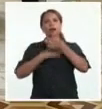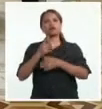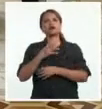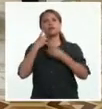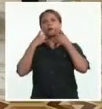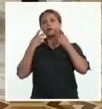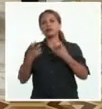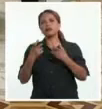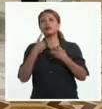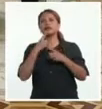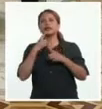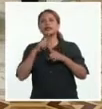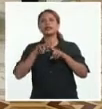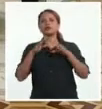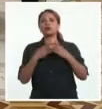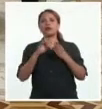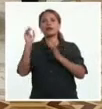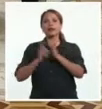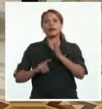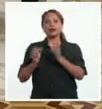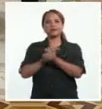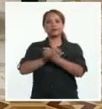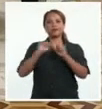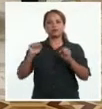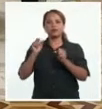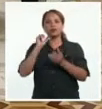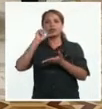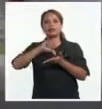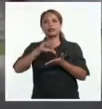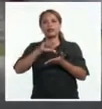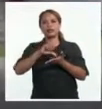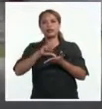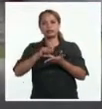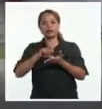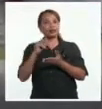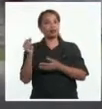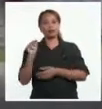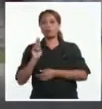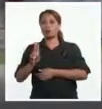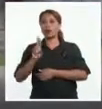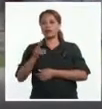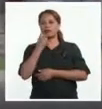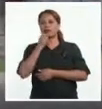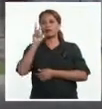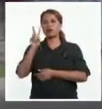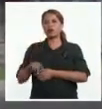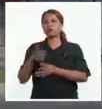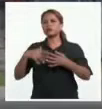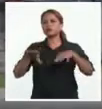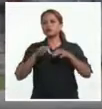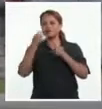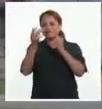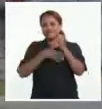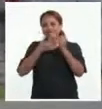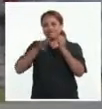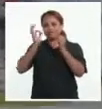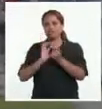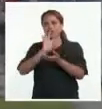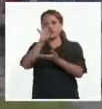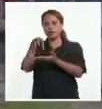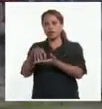Organismo Internacional de la Energía Atómica a la central lo antes posible para evaluar la situación real sobre el terreno.